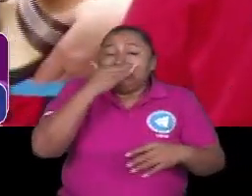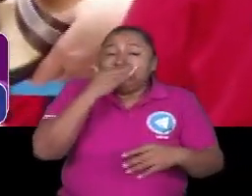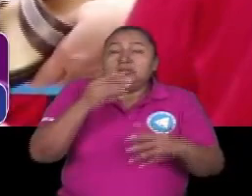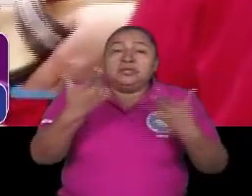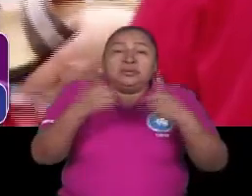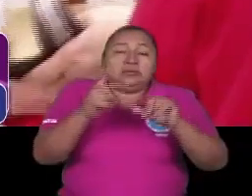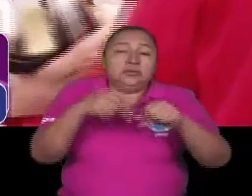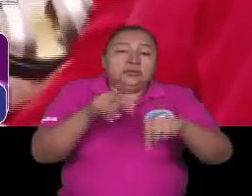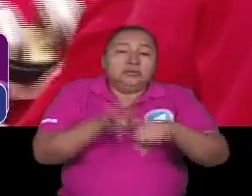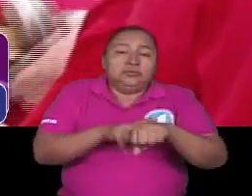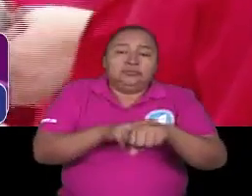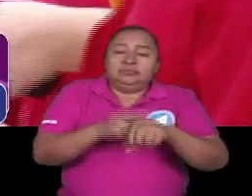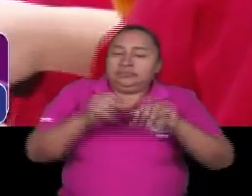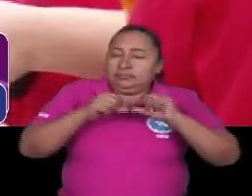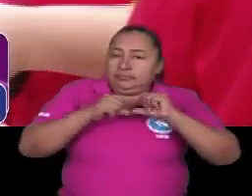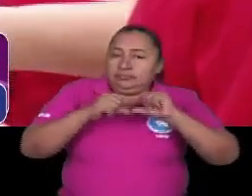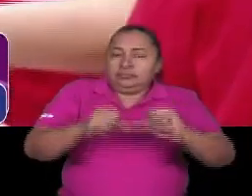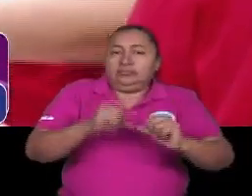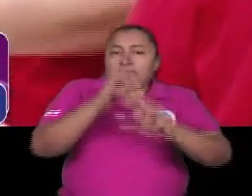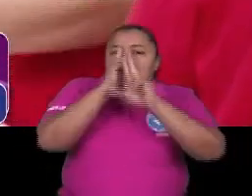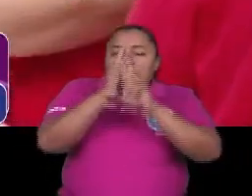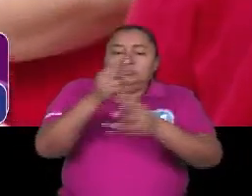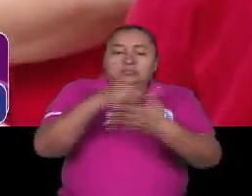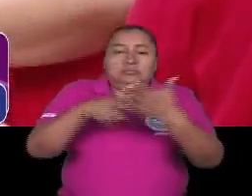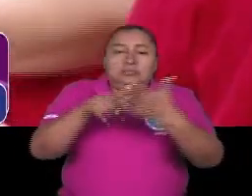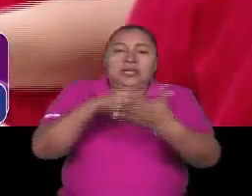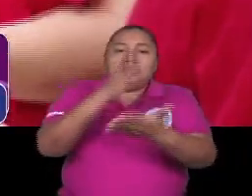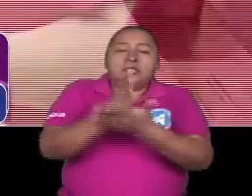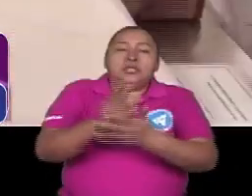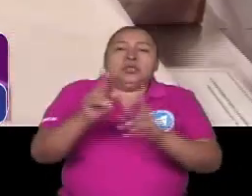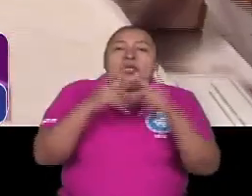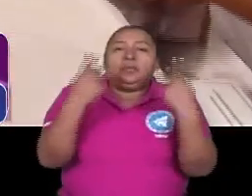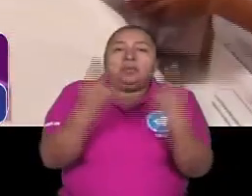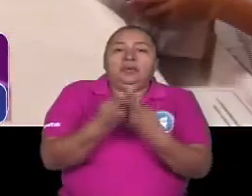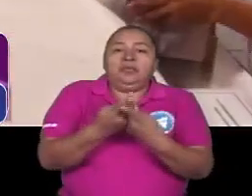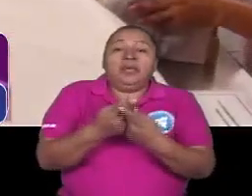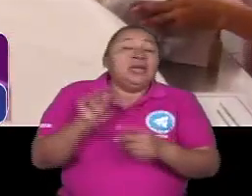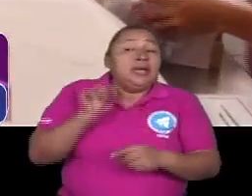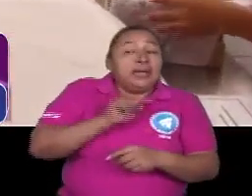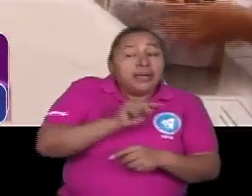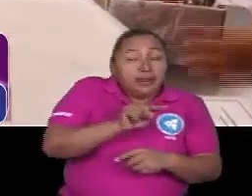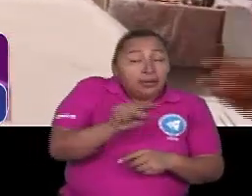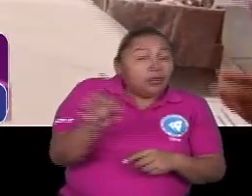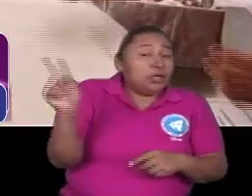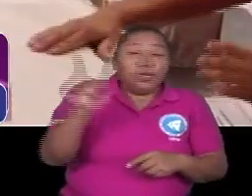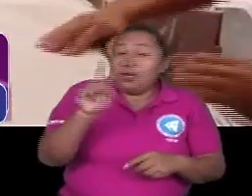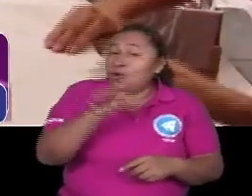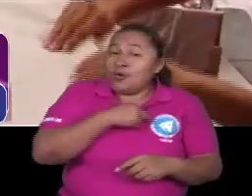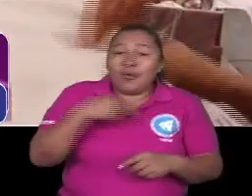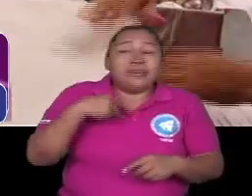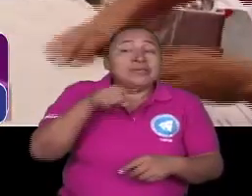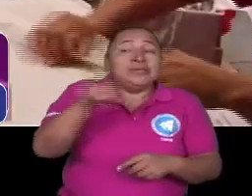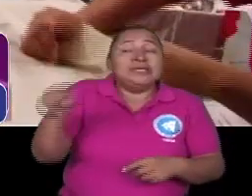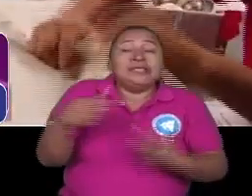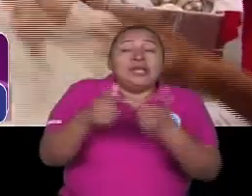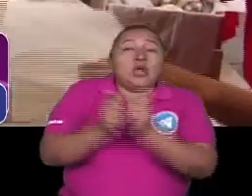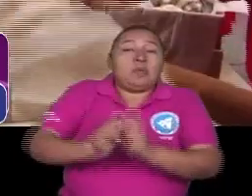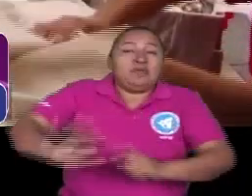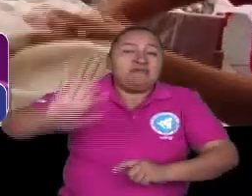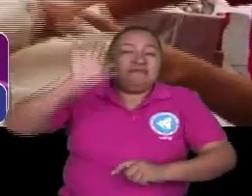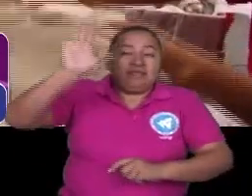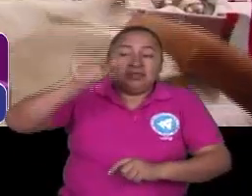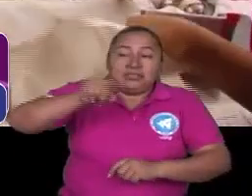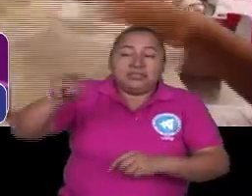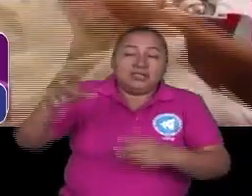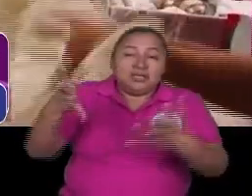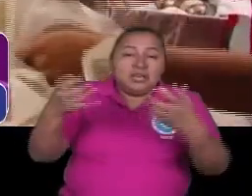demostrado que ha sido respetuoso del voto popular. ¿Qué es lo que no hacen estos fascistas hoy? Estos fascistas criminales que han